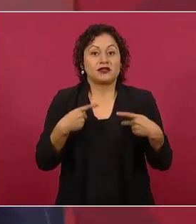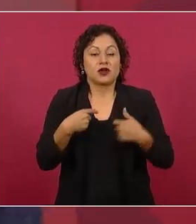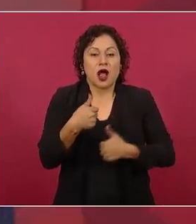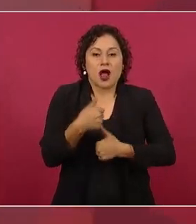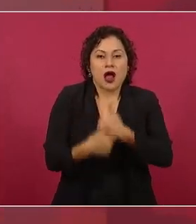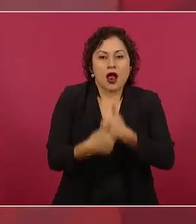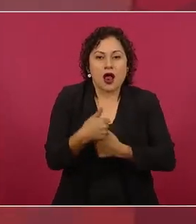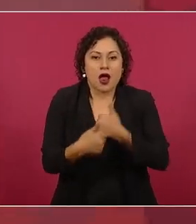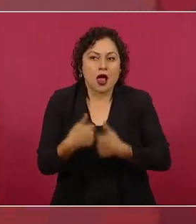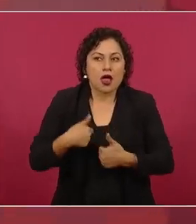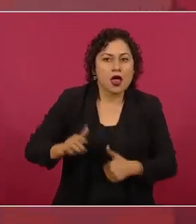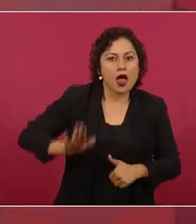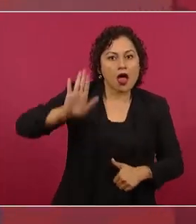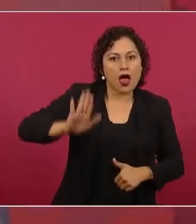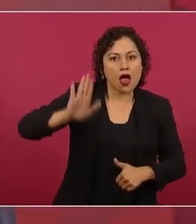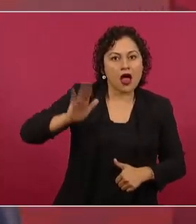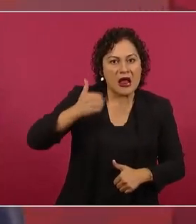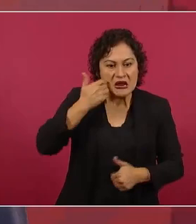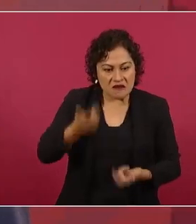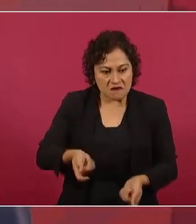en algunos casos